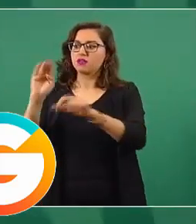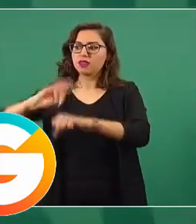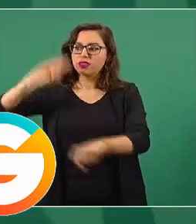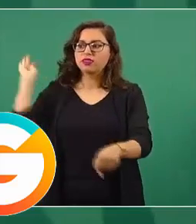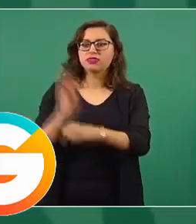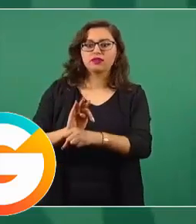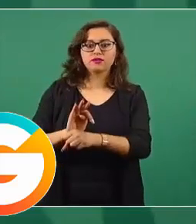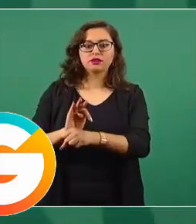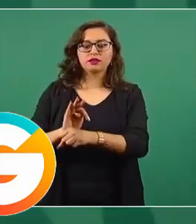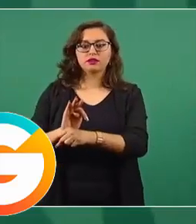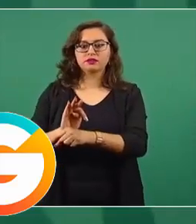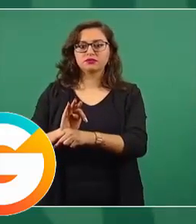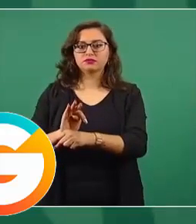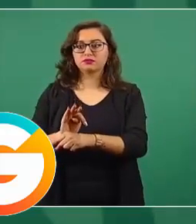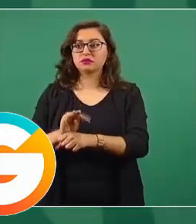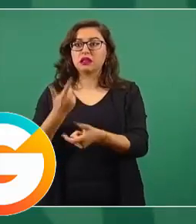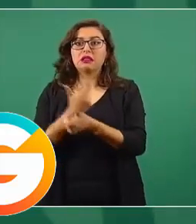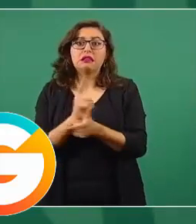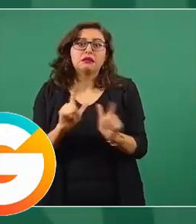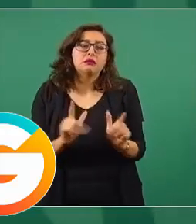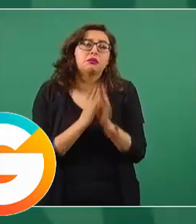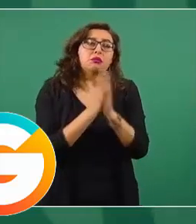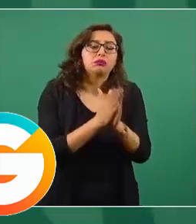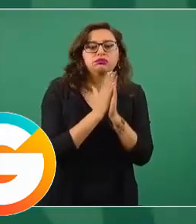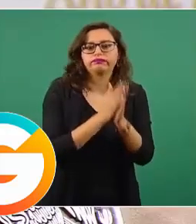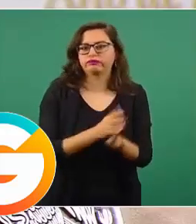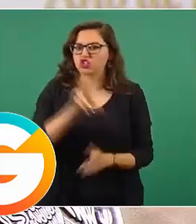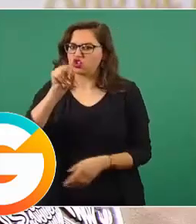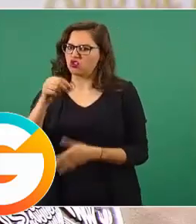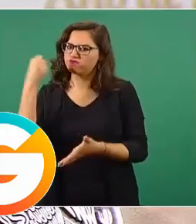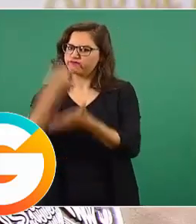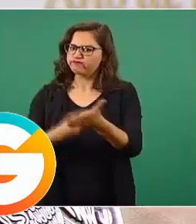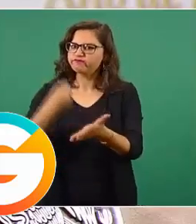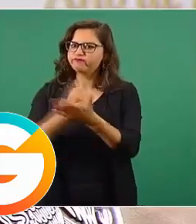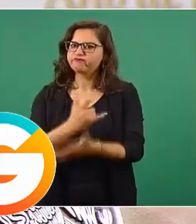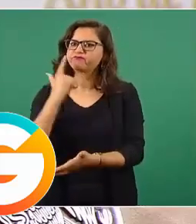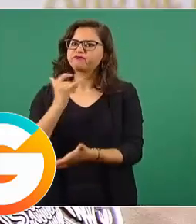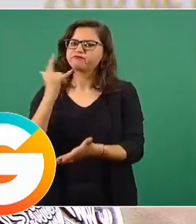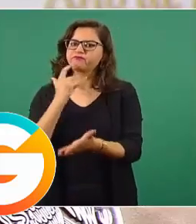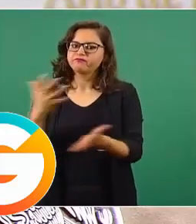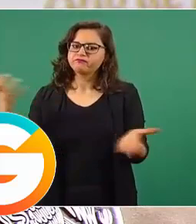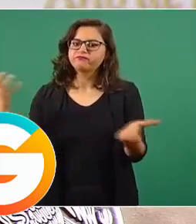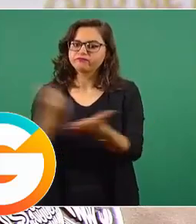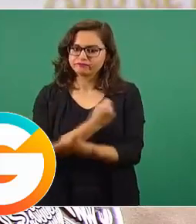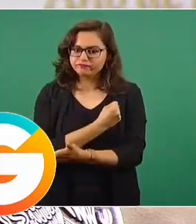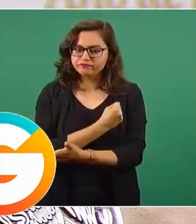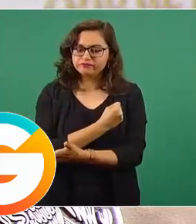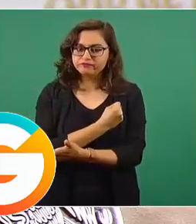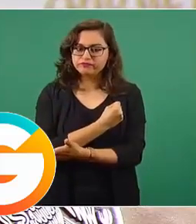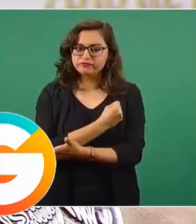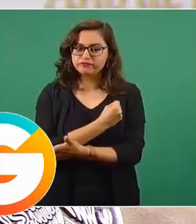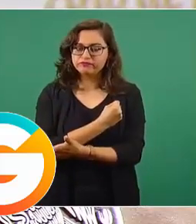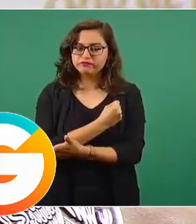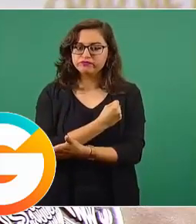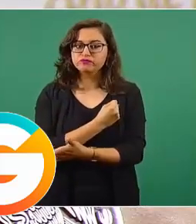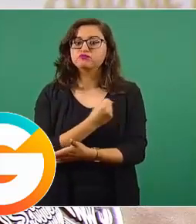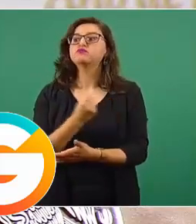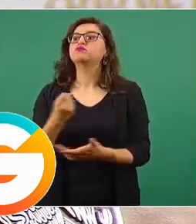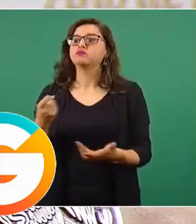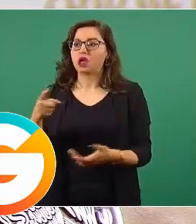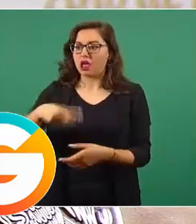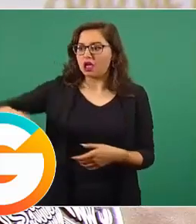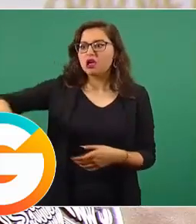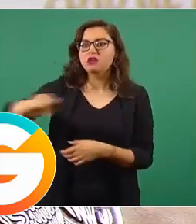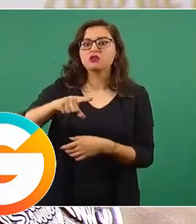libertad no se implora, se conquista y que los vamos a proteger